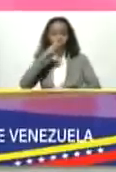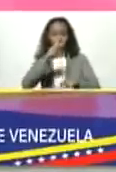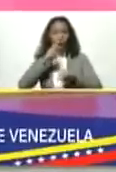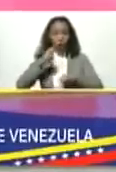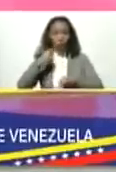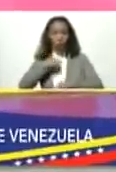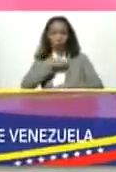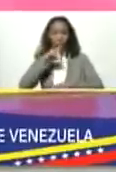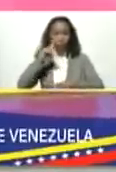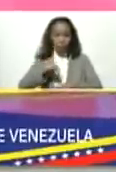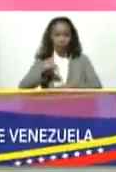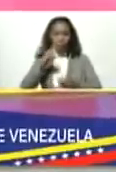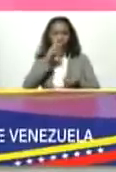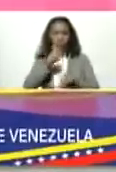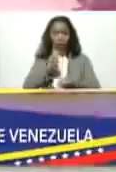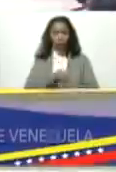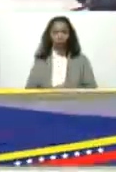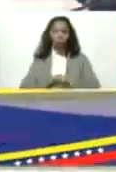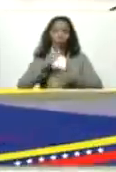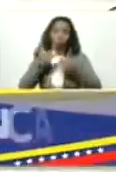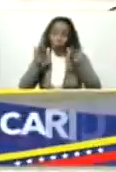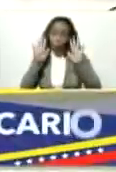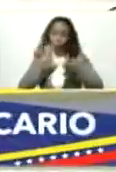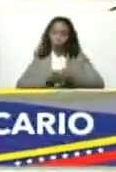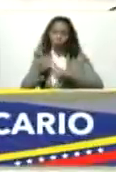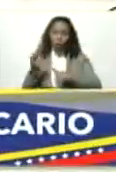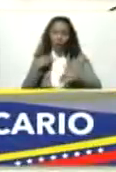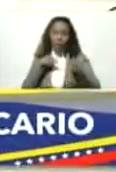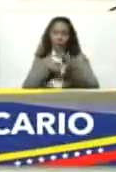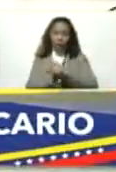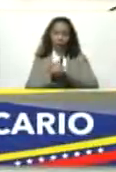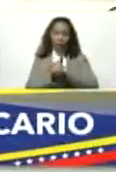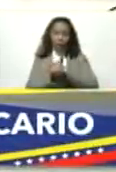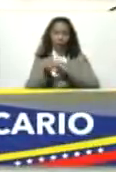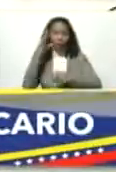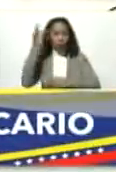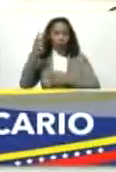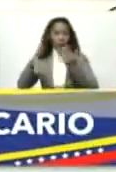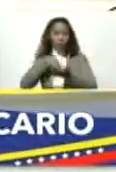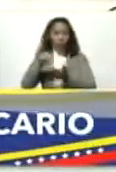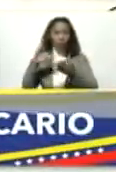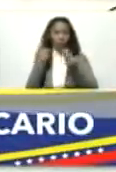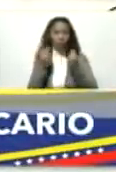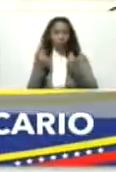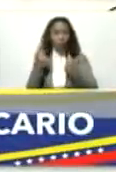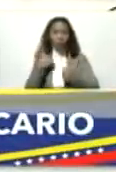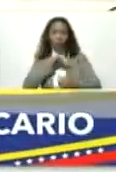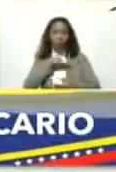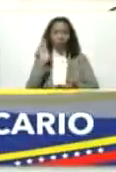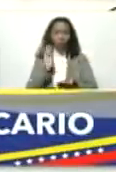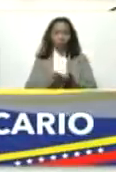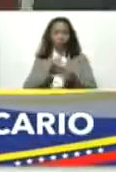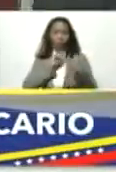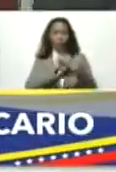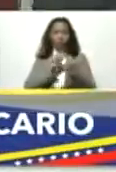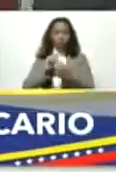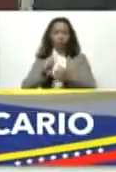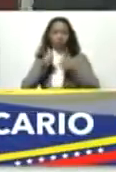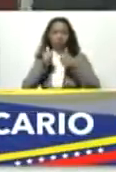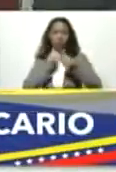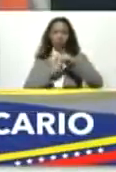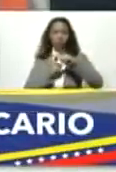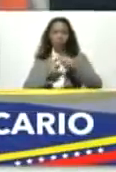banca también, por supuesto, porque a través del Consejo Nacional de Economía hemos podido entablar un diálogo muy efectivo y muy constructivo.